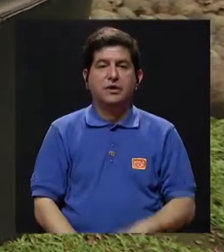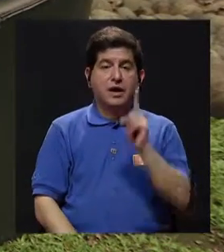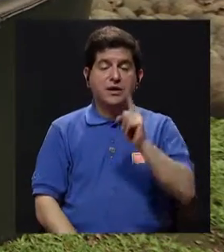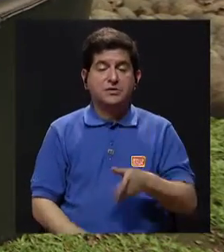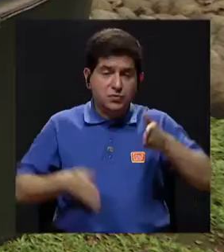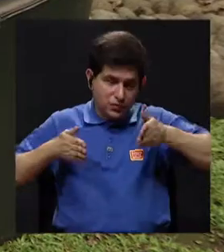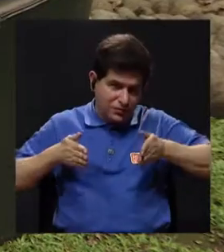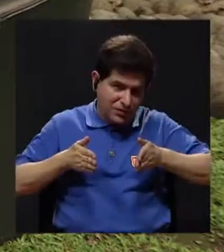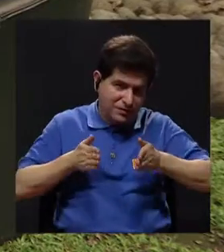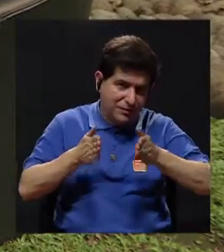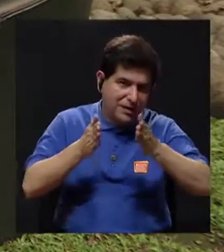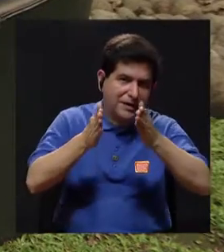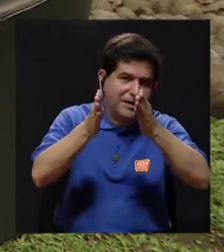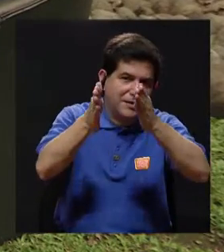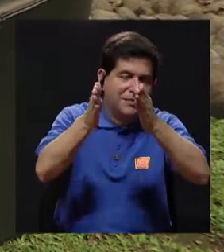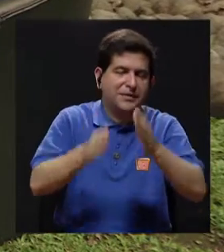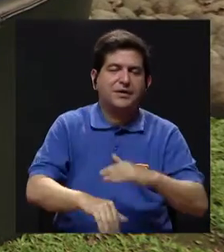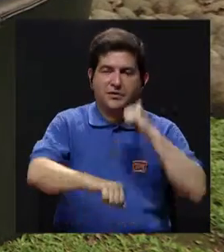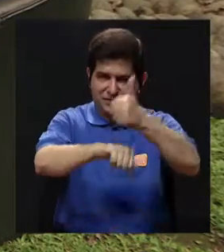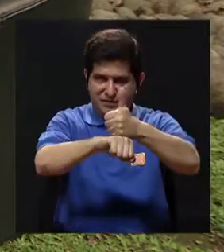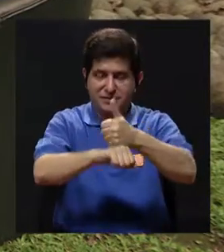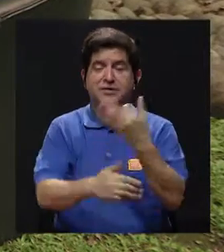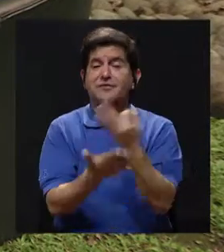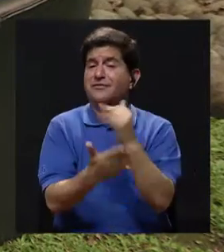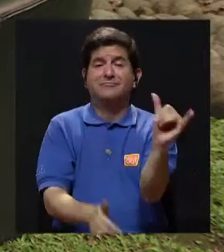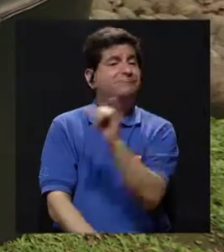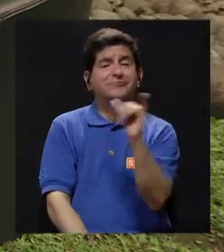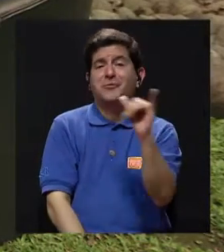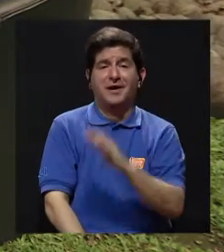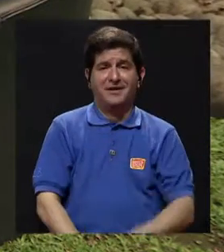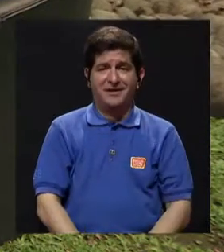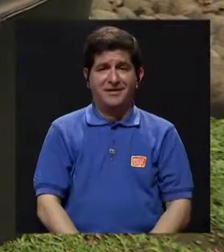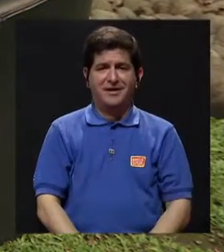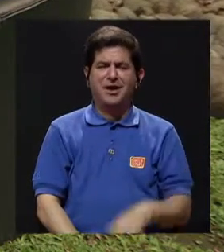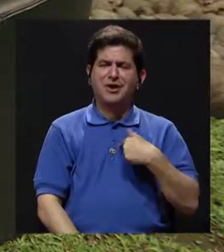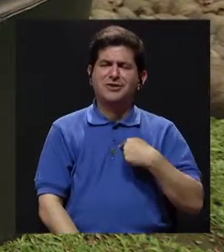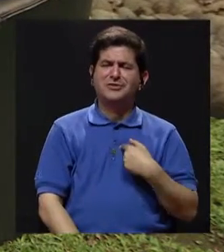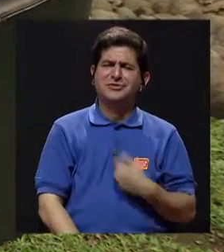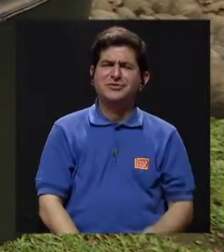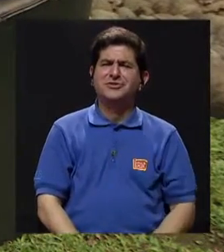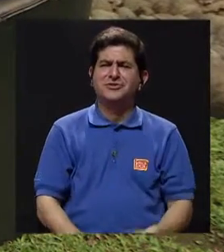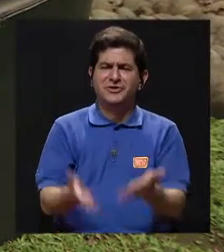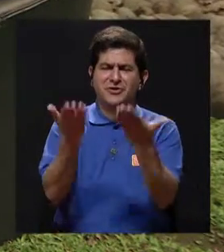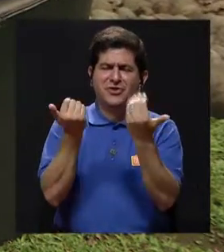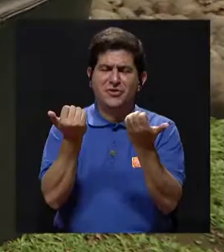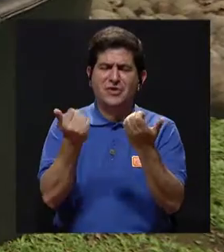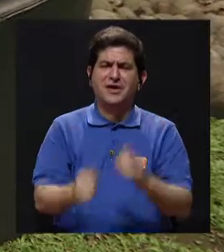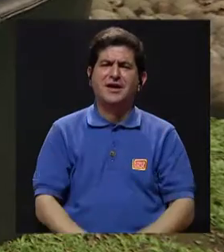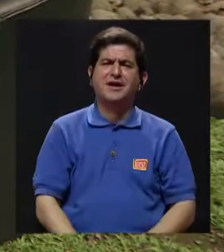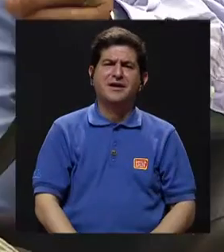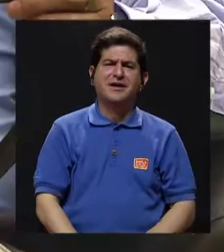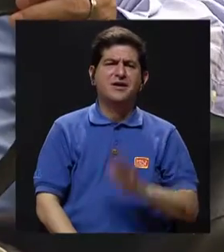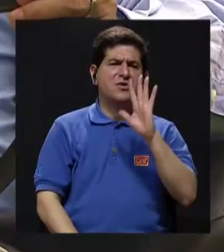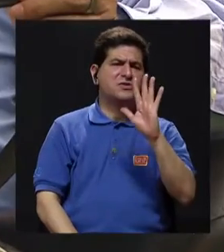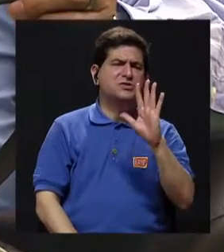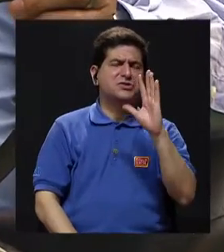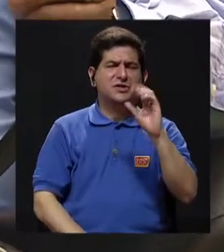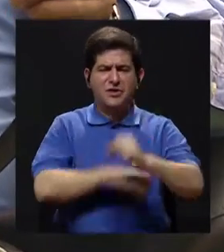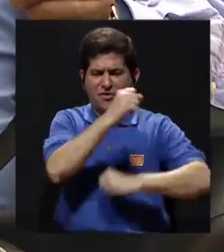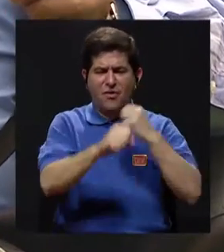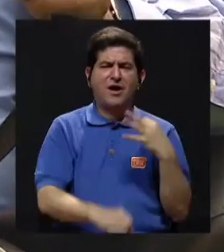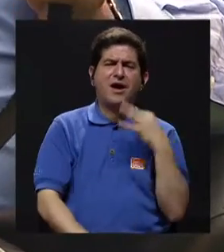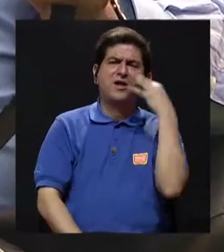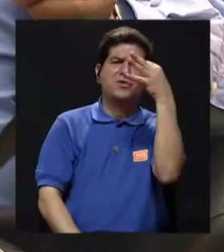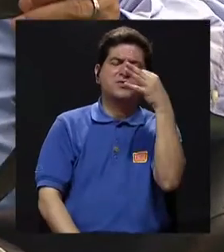ruta, tras una ruta, ¿no? Financieramente es lo mismo. Hacia dónde yo quiero verme en los cinco